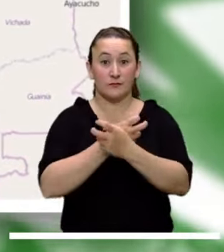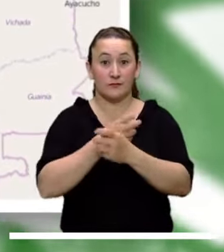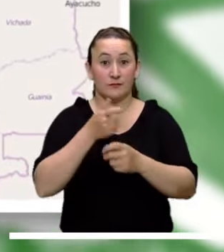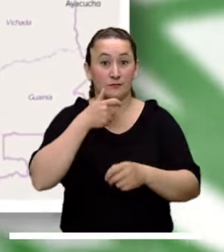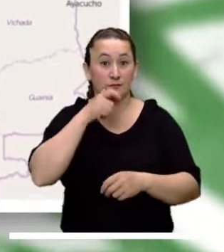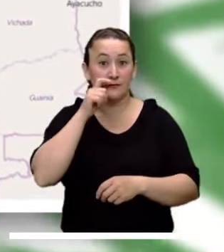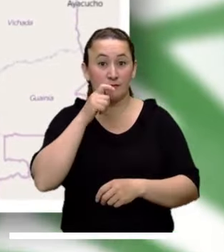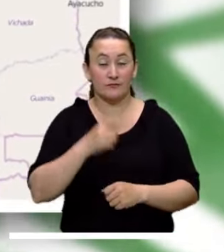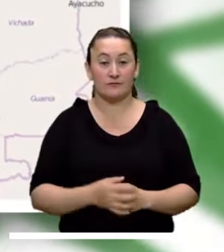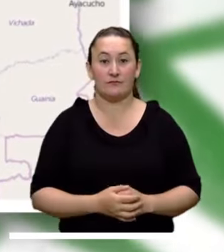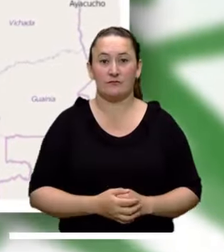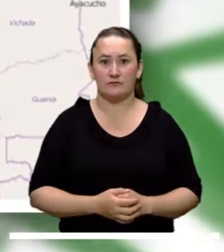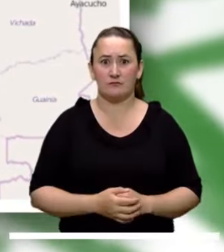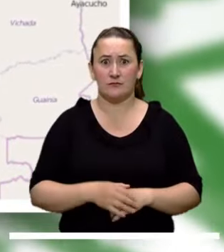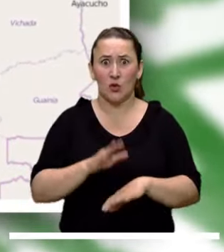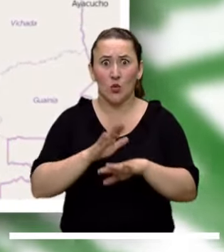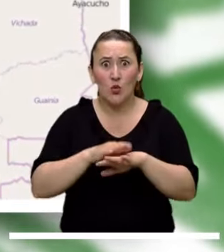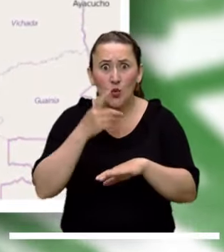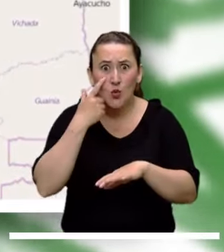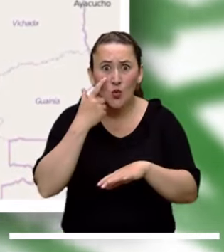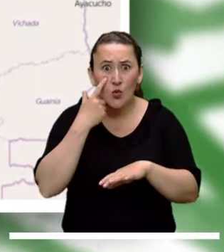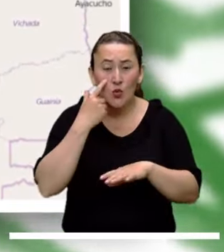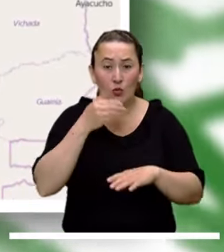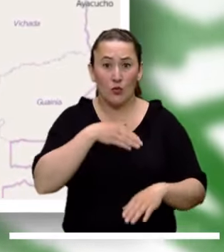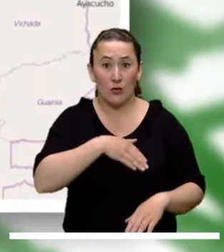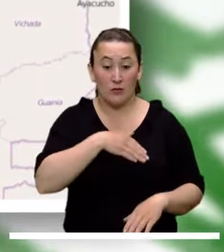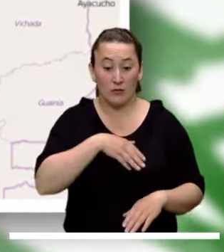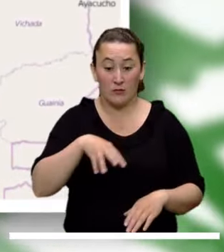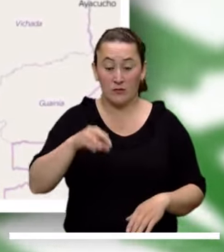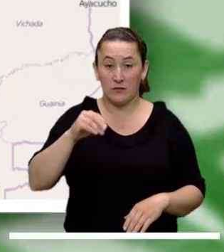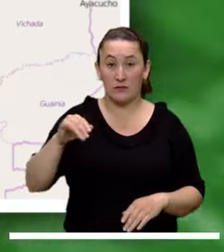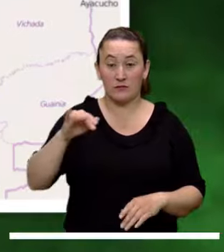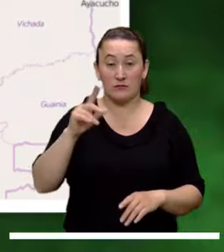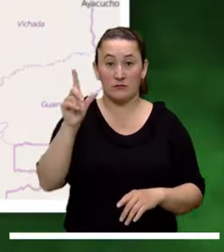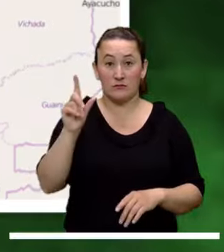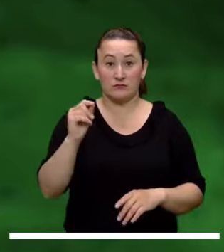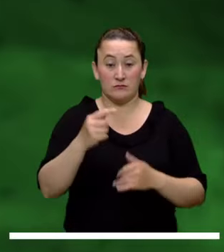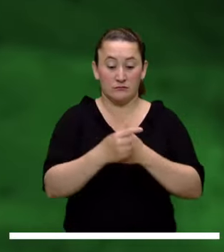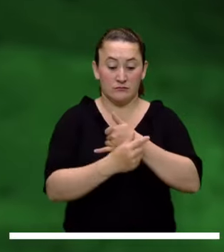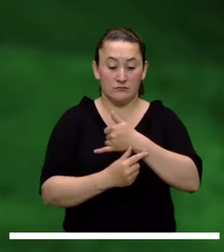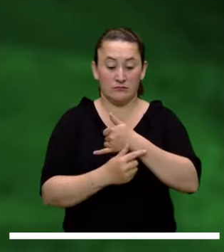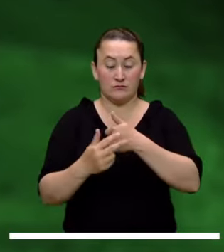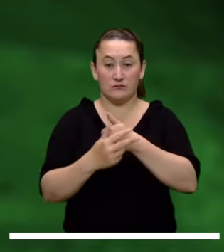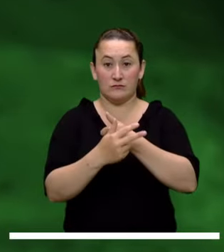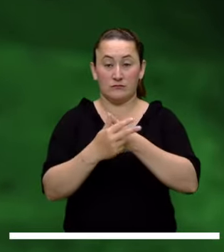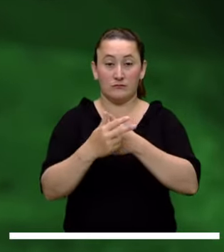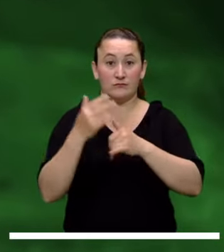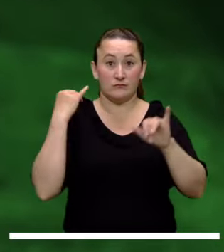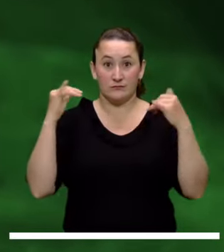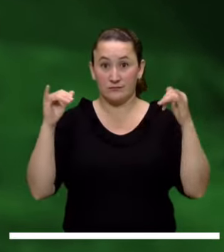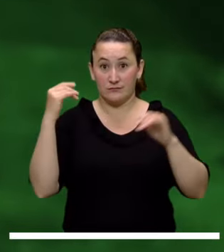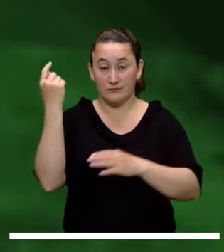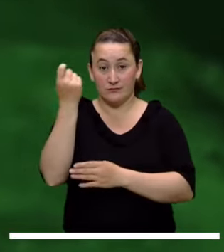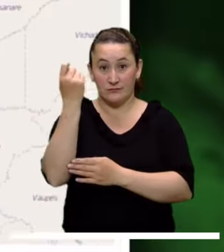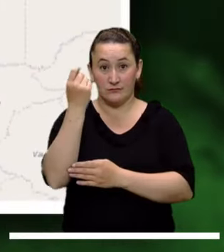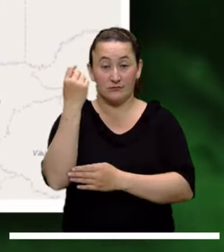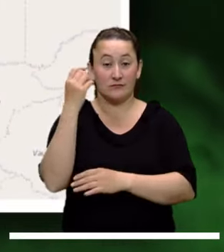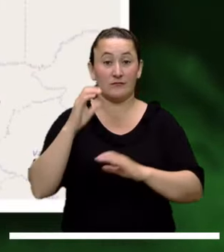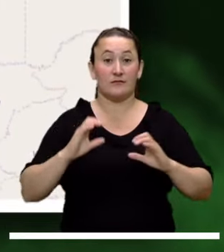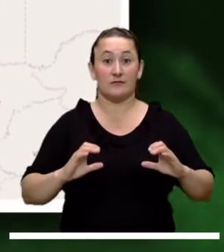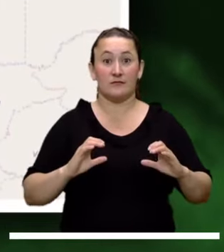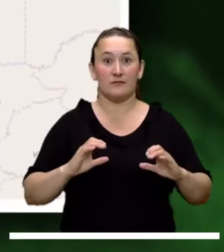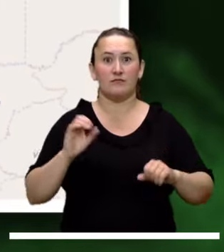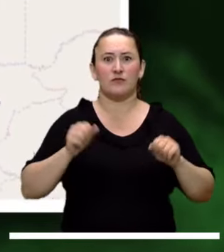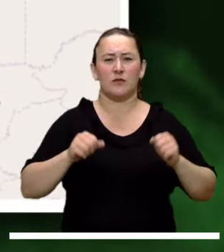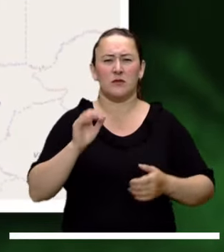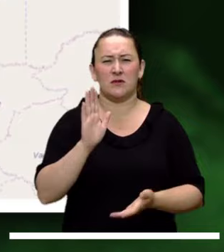Huila y Caldas. Mucha atención en Bolívar, Magdalena, Cesar, El Pacífico, Los Andes, Casanare,